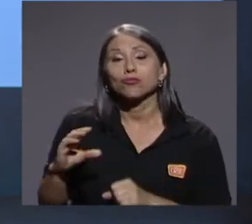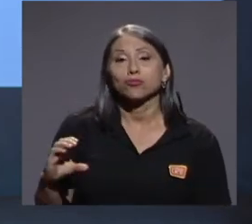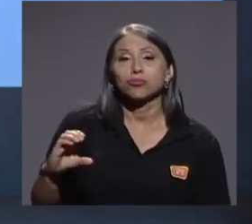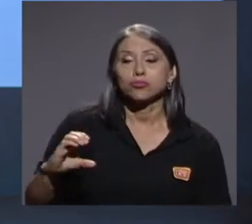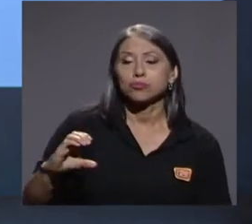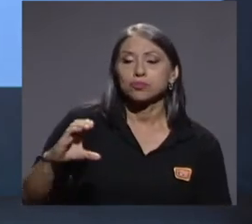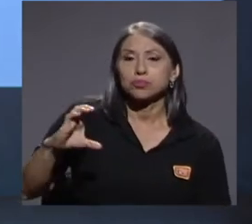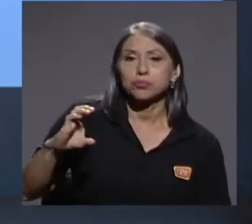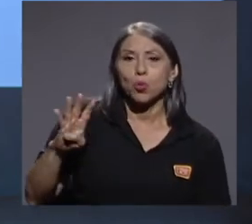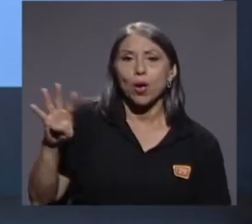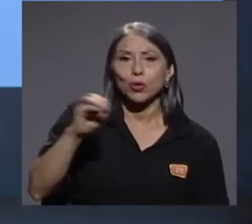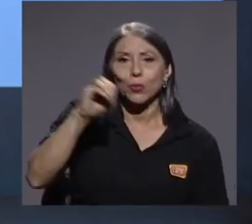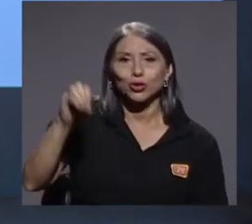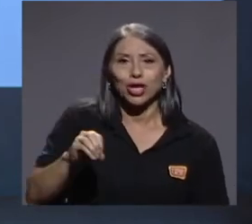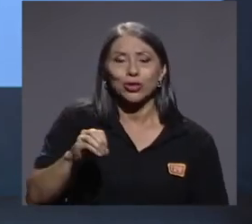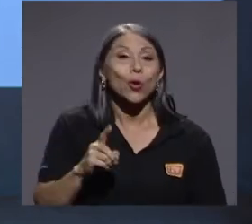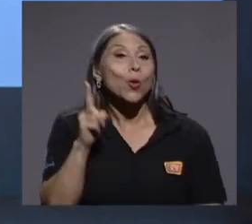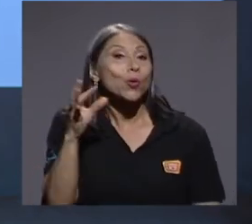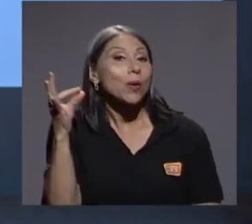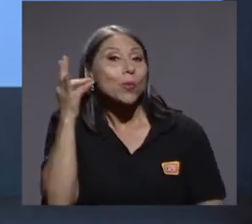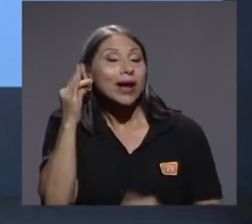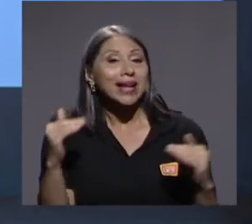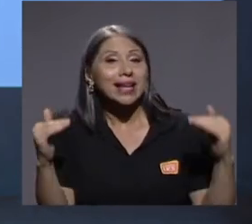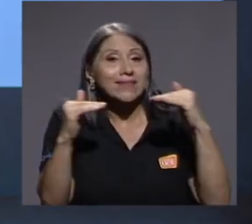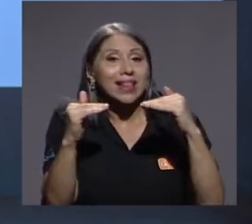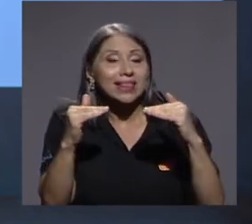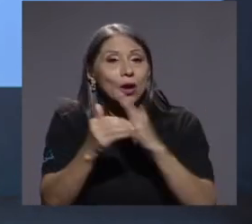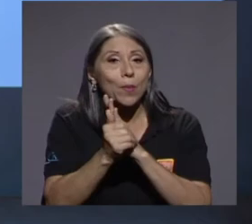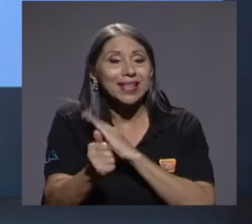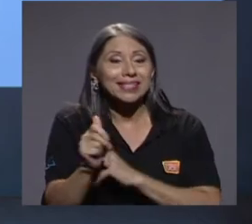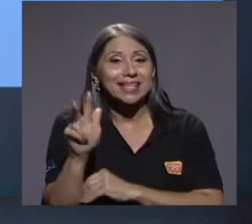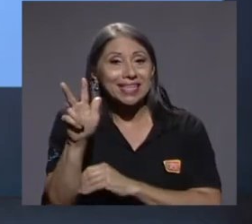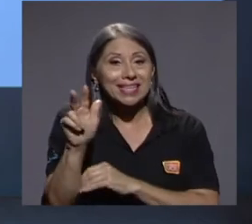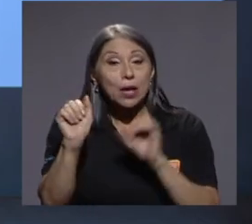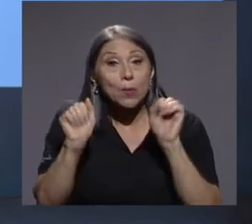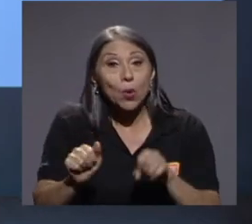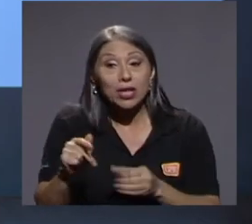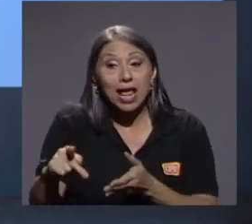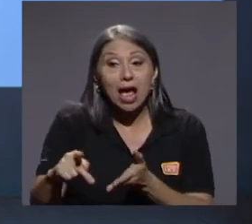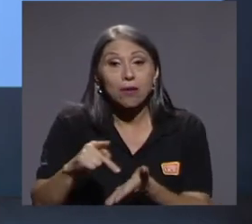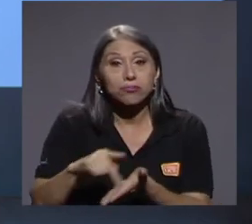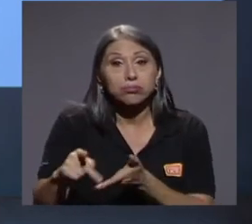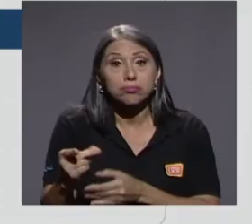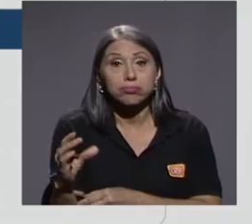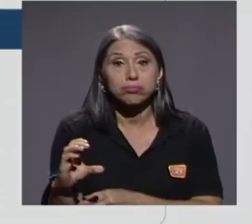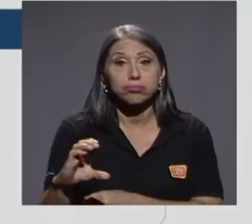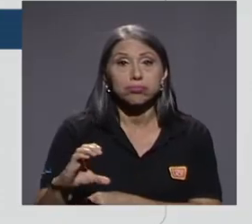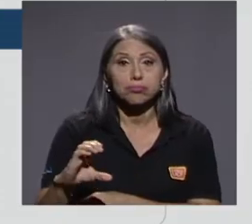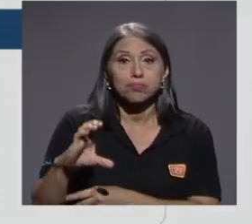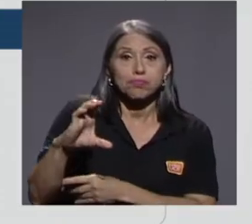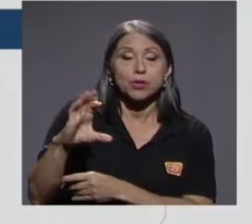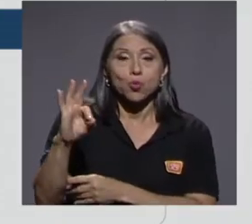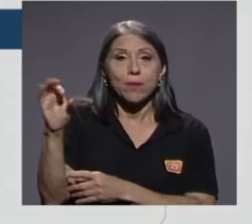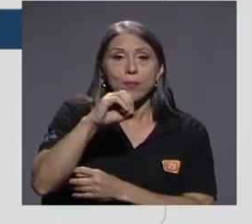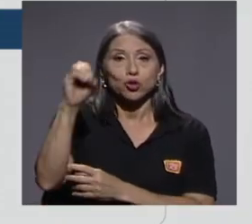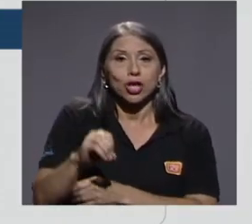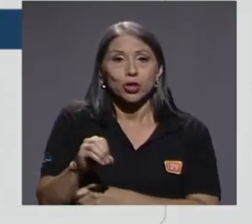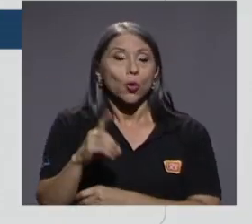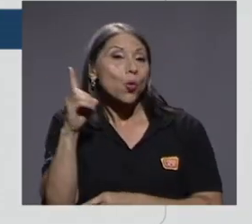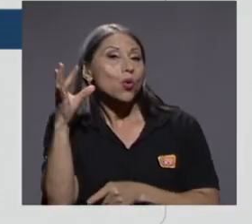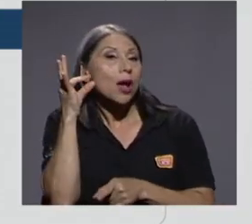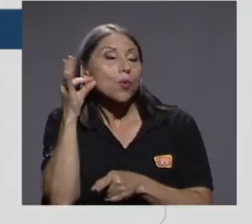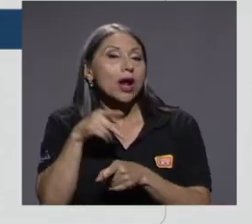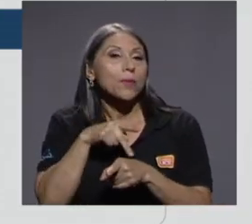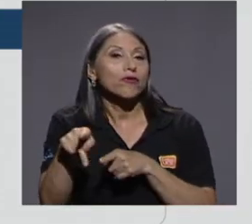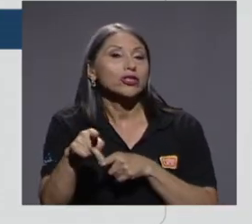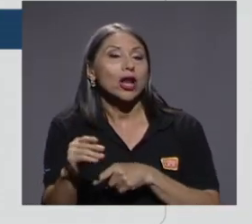4%. Una mujer en el nivel de competencias 3 podría incrementarlo en aproximadamente un 9% y una mujer profesional en un